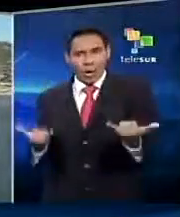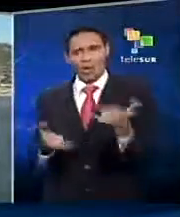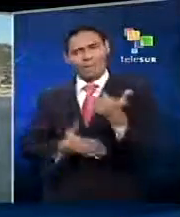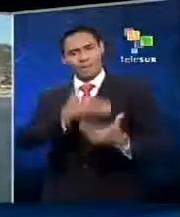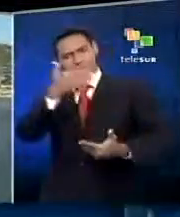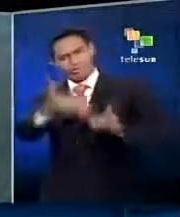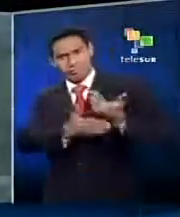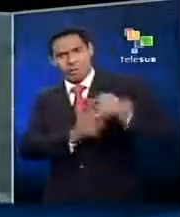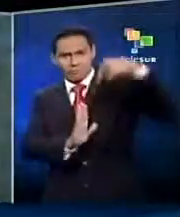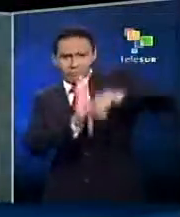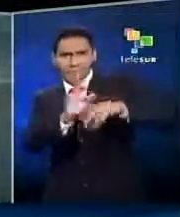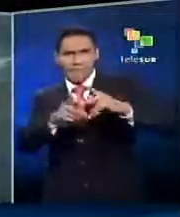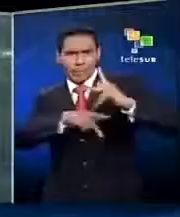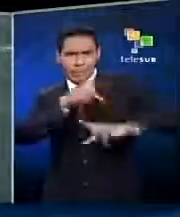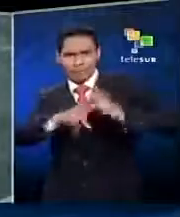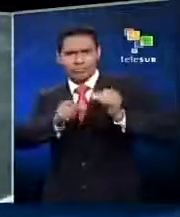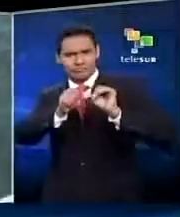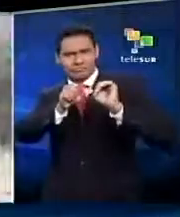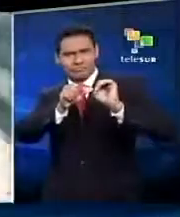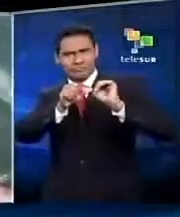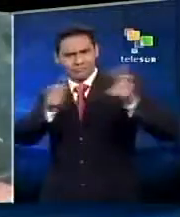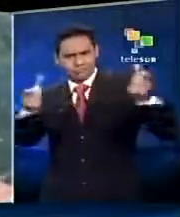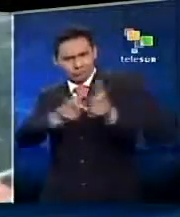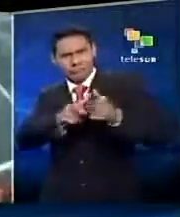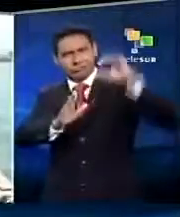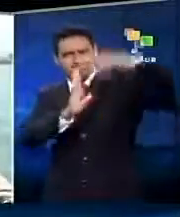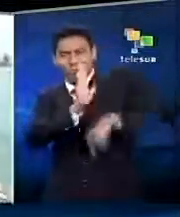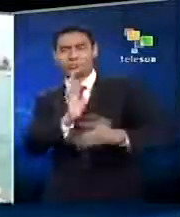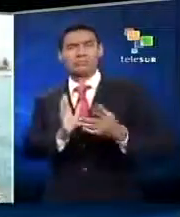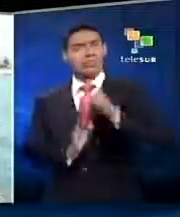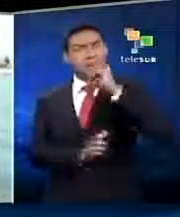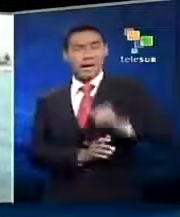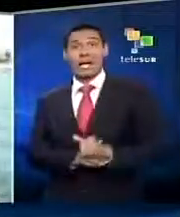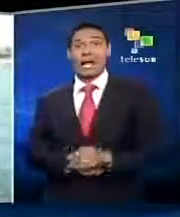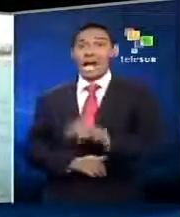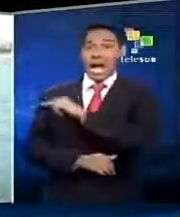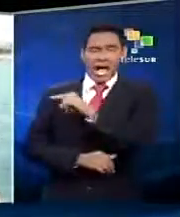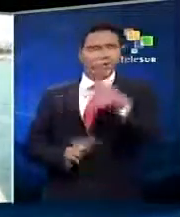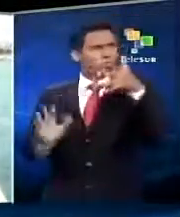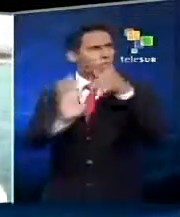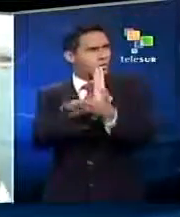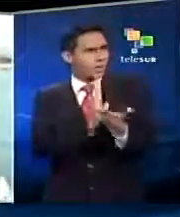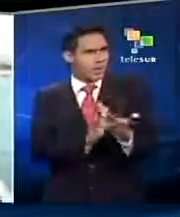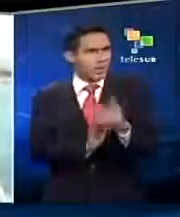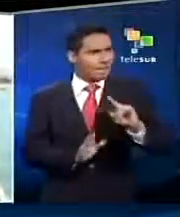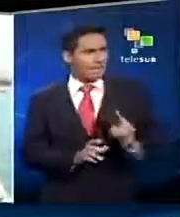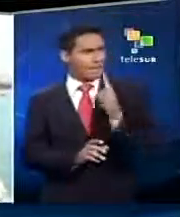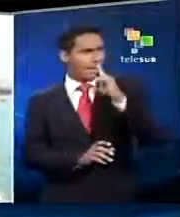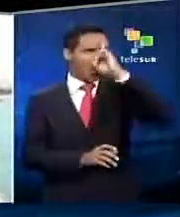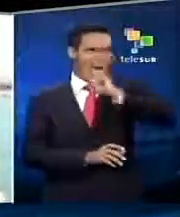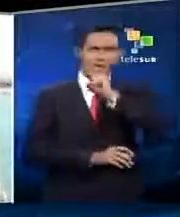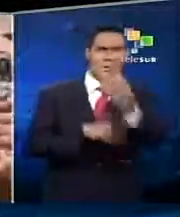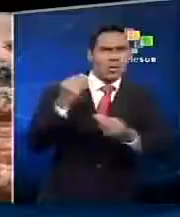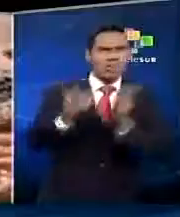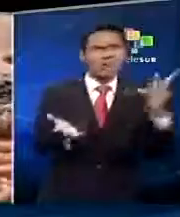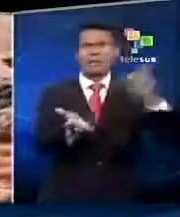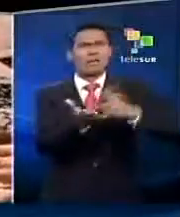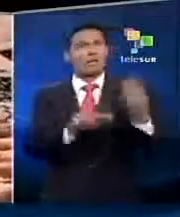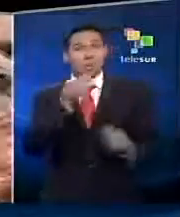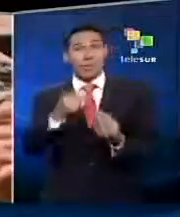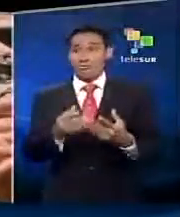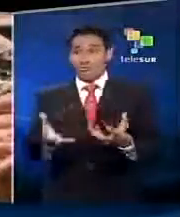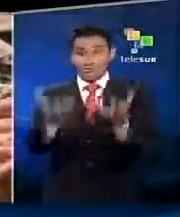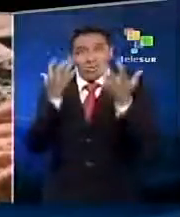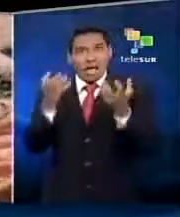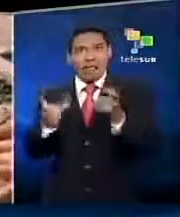producción han ido disminuyendo día tras día. El calentamiento global, sobre todo, en los primeros años, cuando llegamos aquí, había